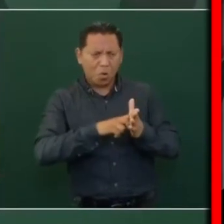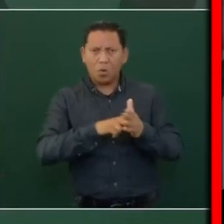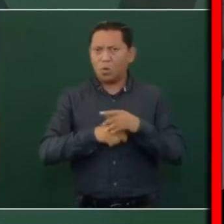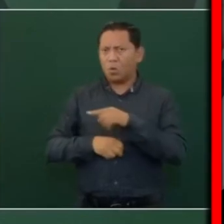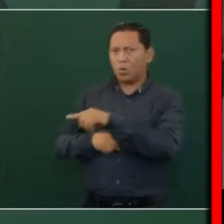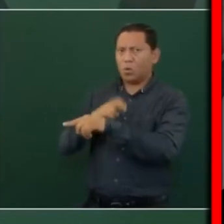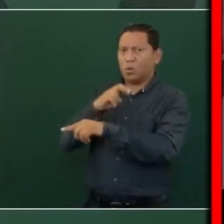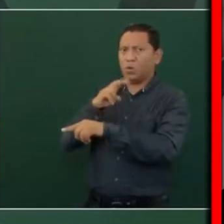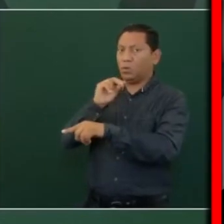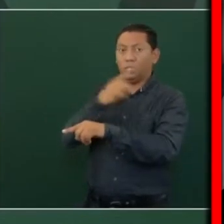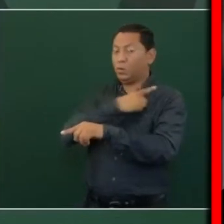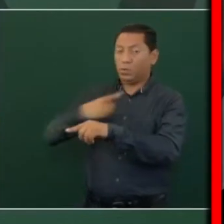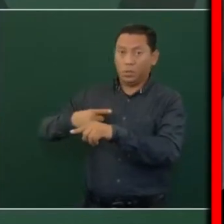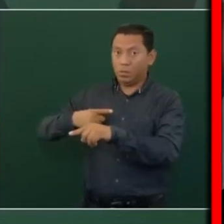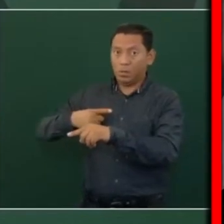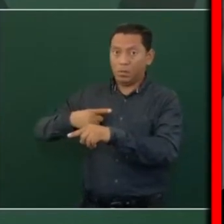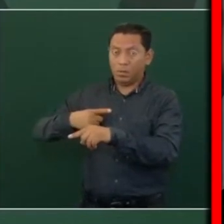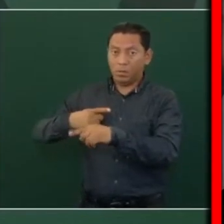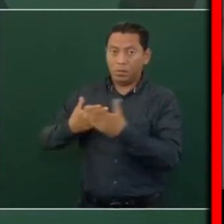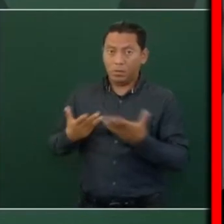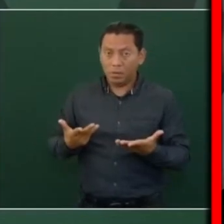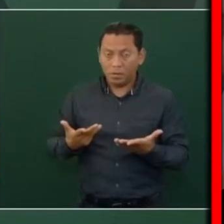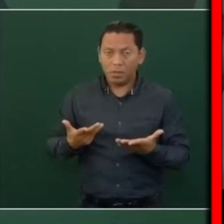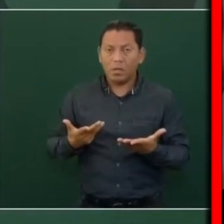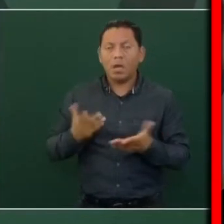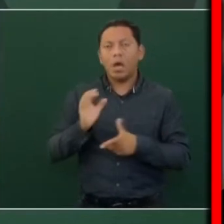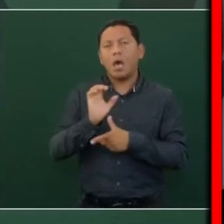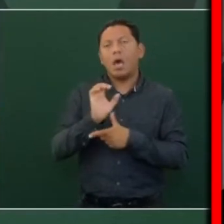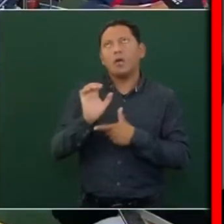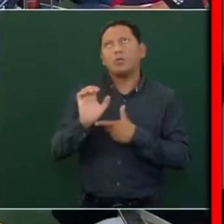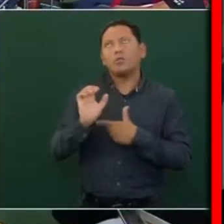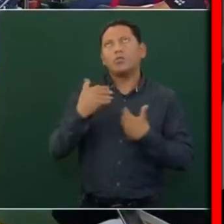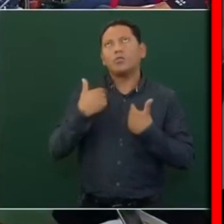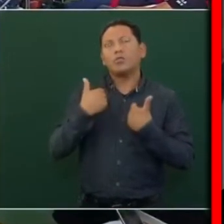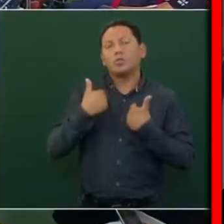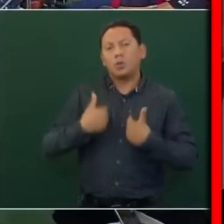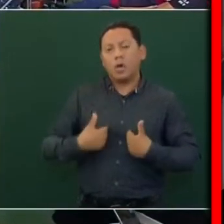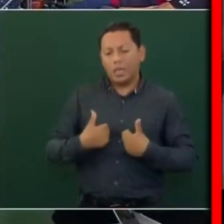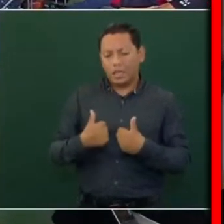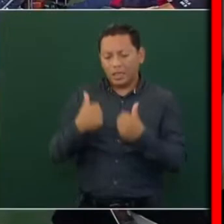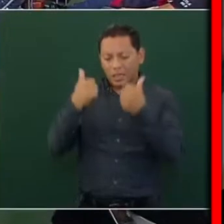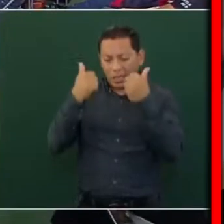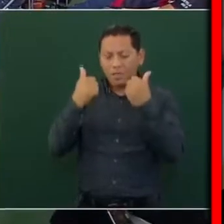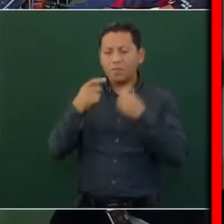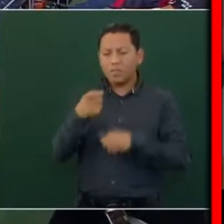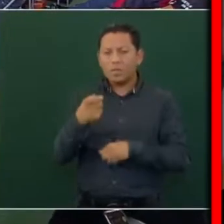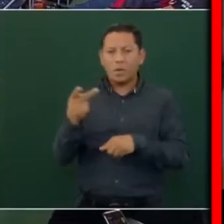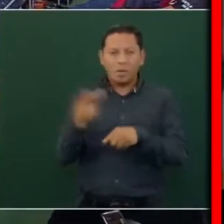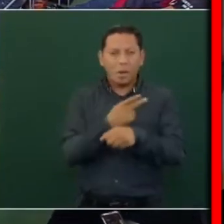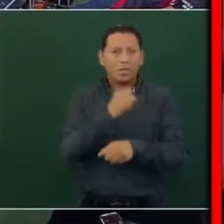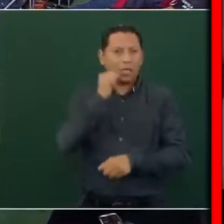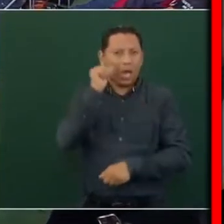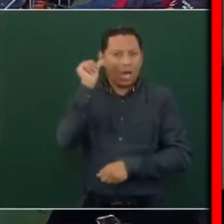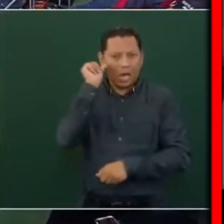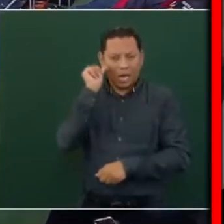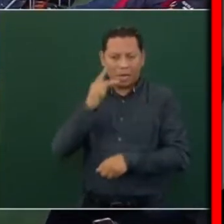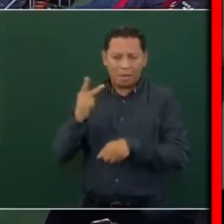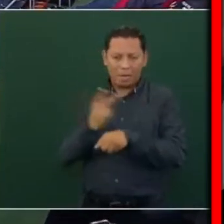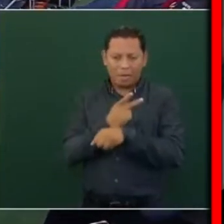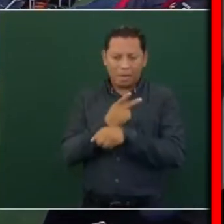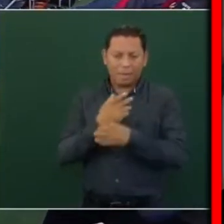Entonces, yo interpreto esto más que nada como